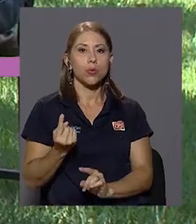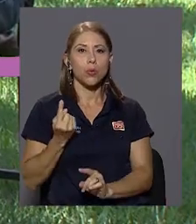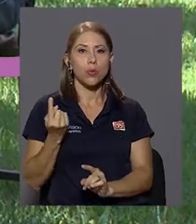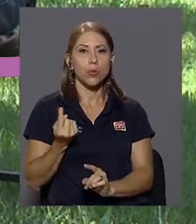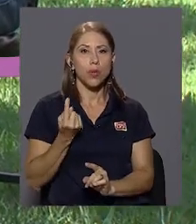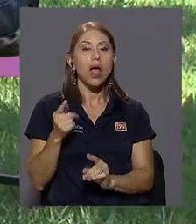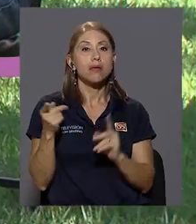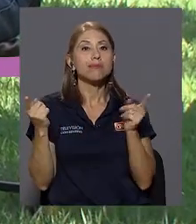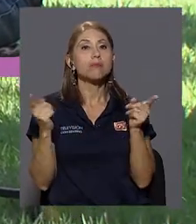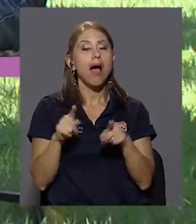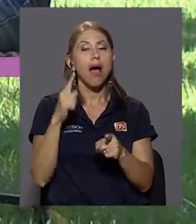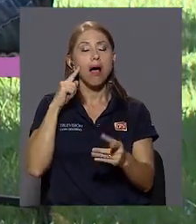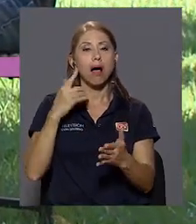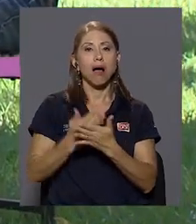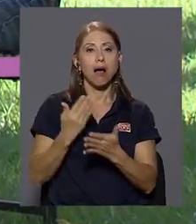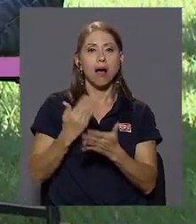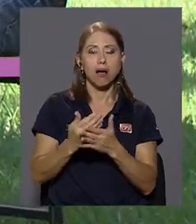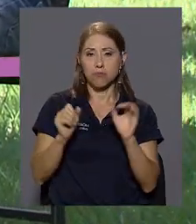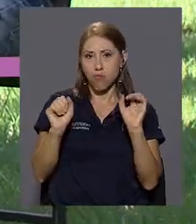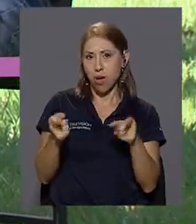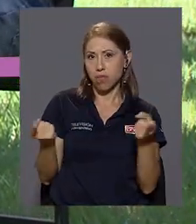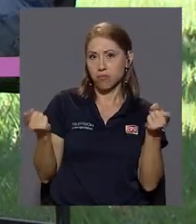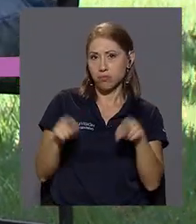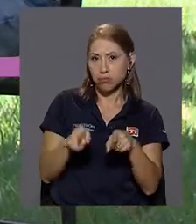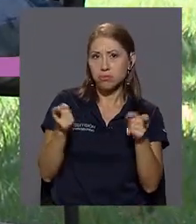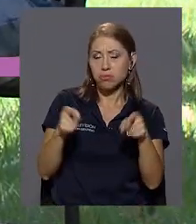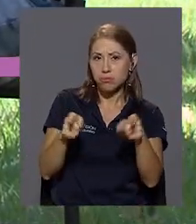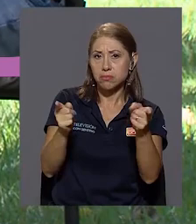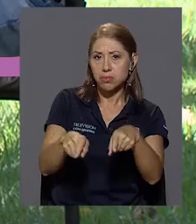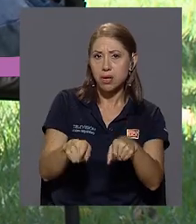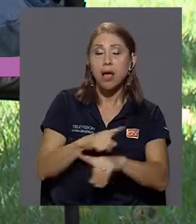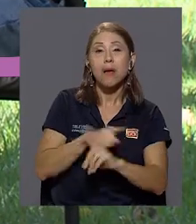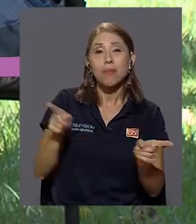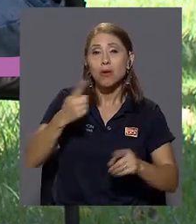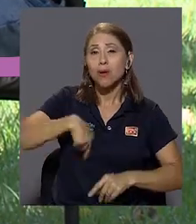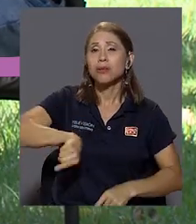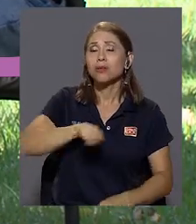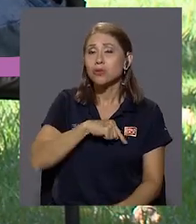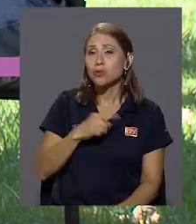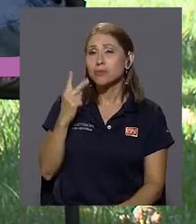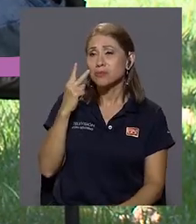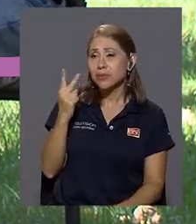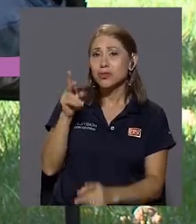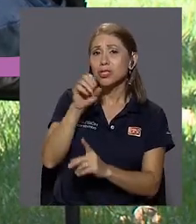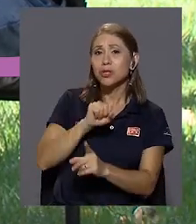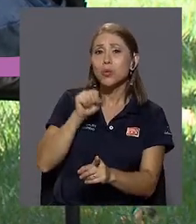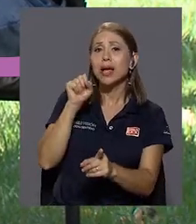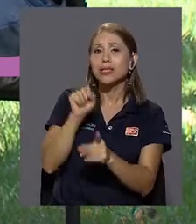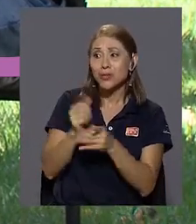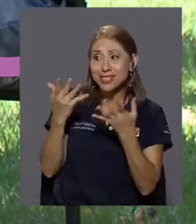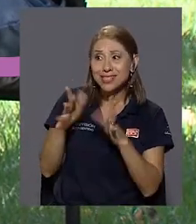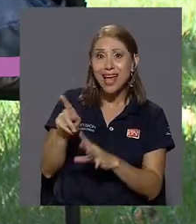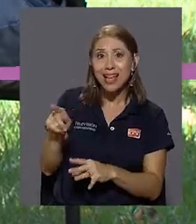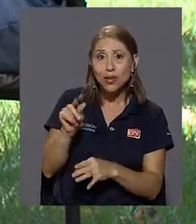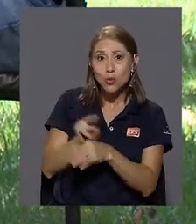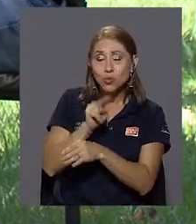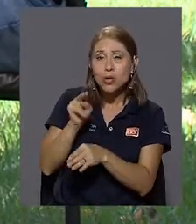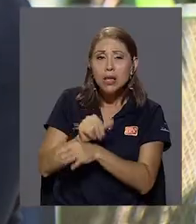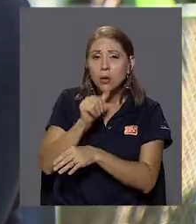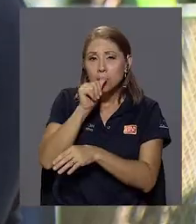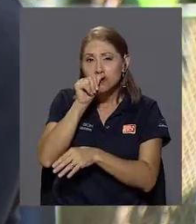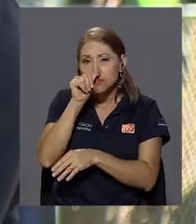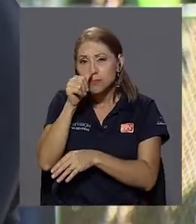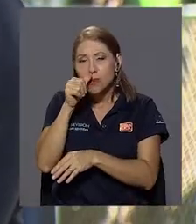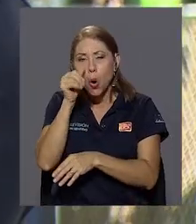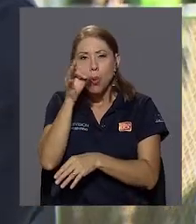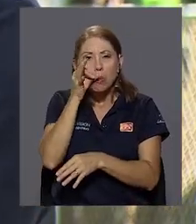un indicio que puede presentarse por muchas circunstancias. Pero ya cuando empezamos a ver situaciones de consumo de sustancias,